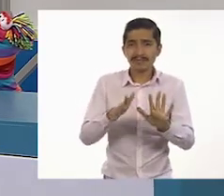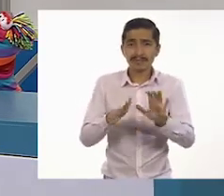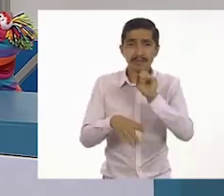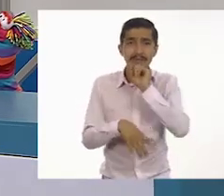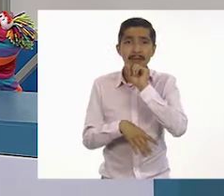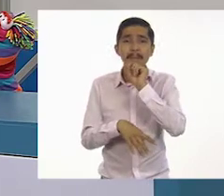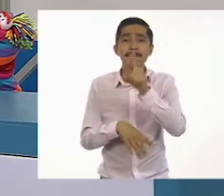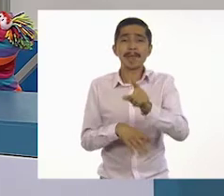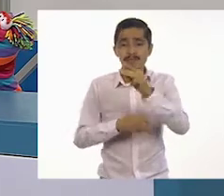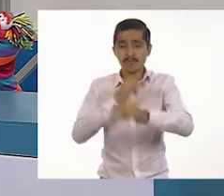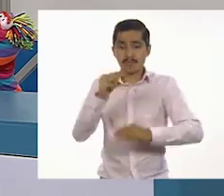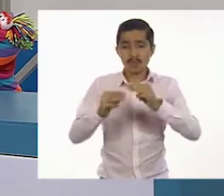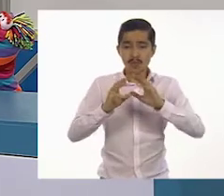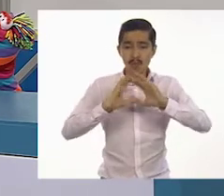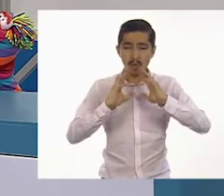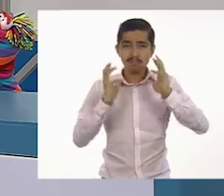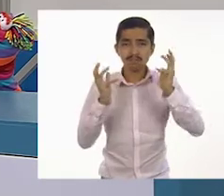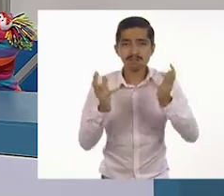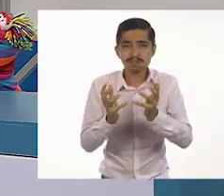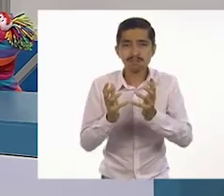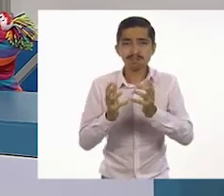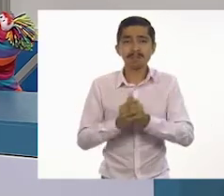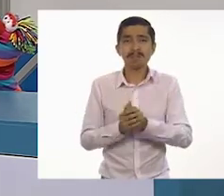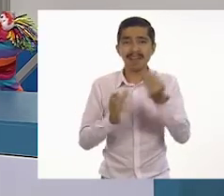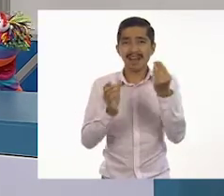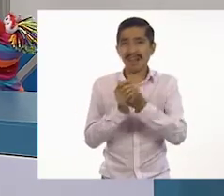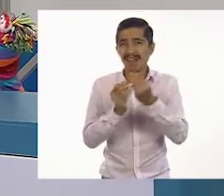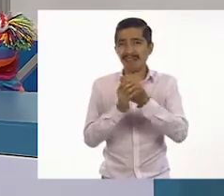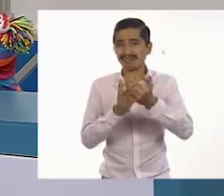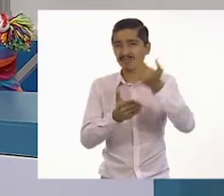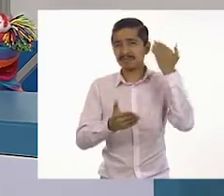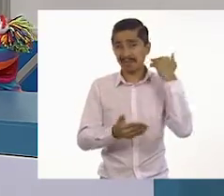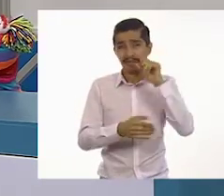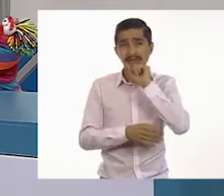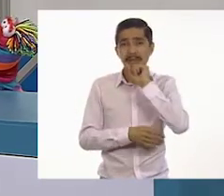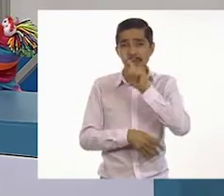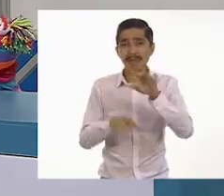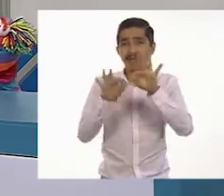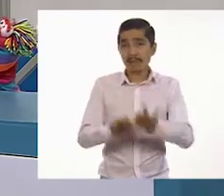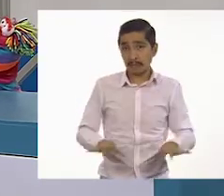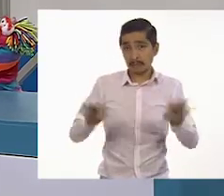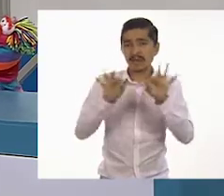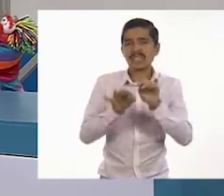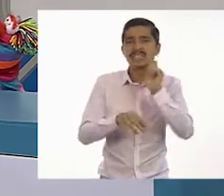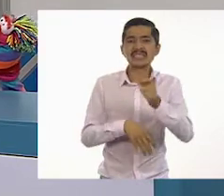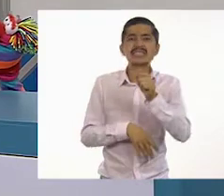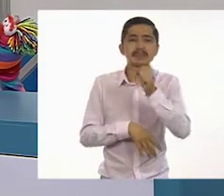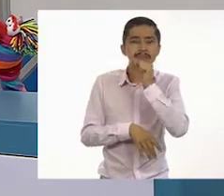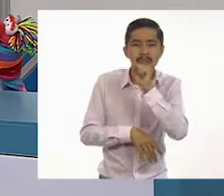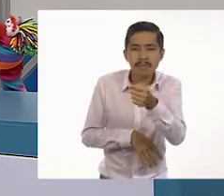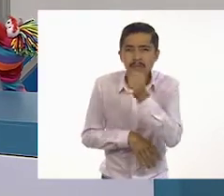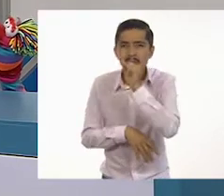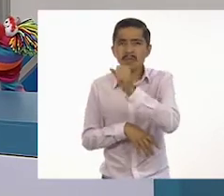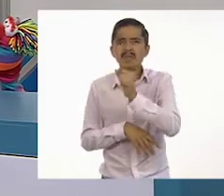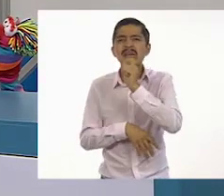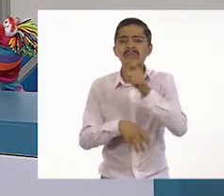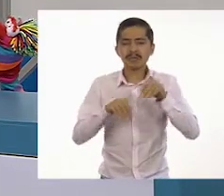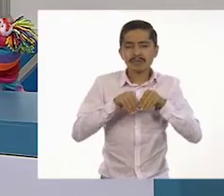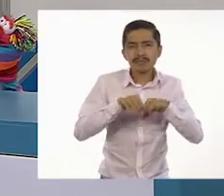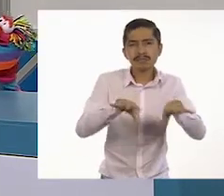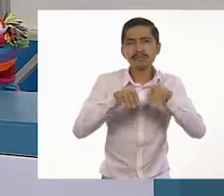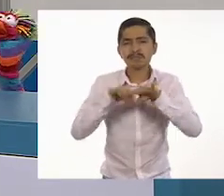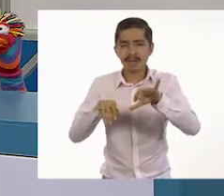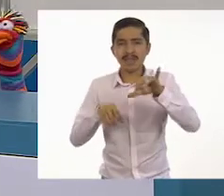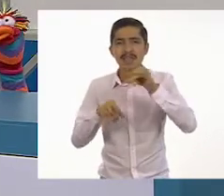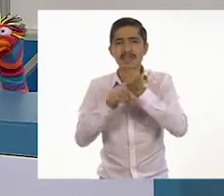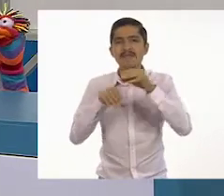con el planeta entero. La clase pasada también vimos la importancia que tiene el periodismo en la labor de transmitir información